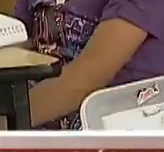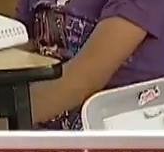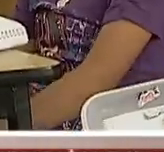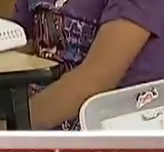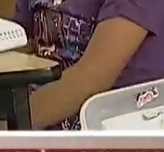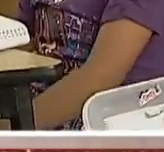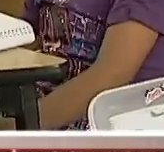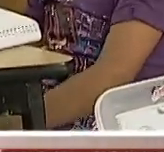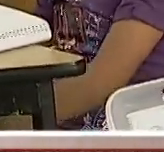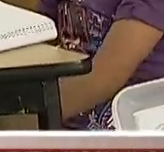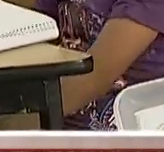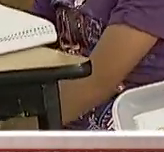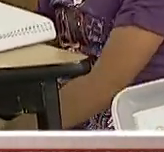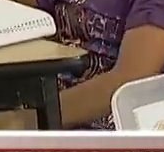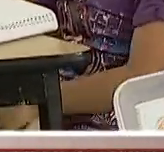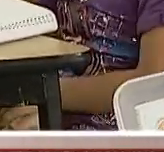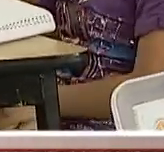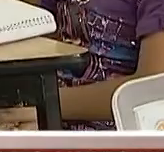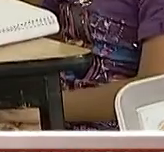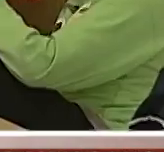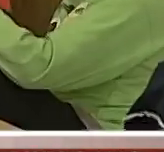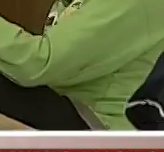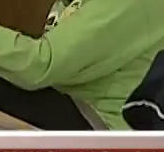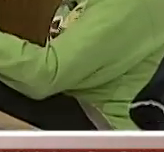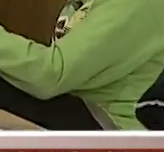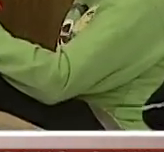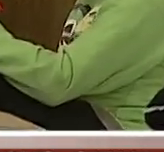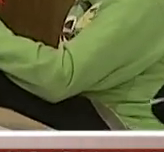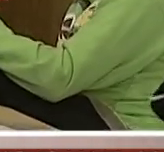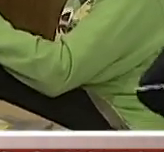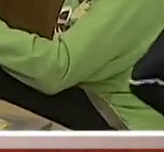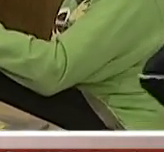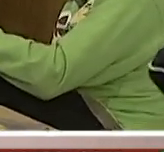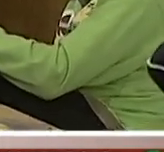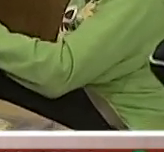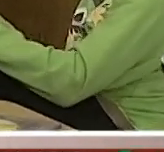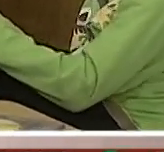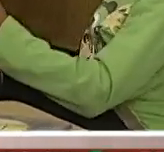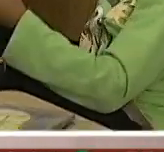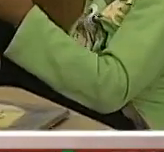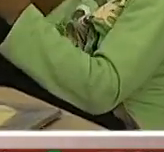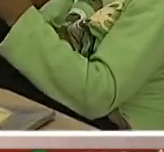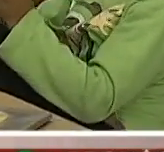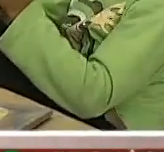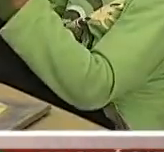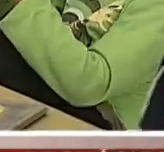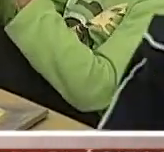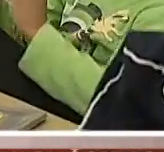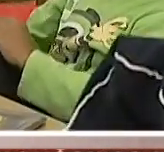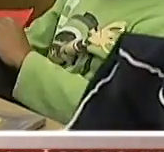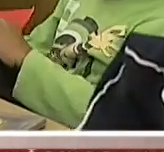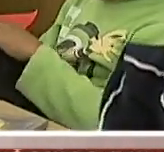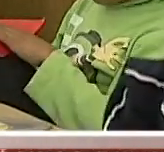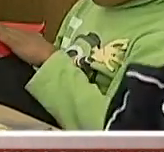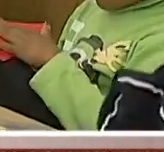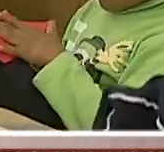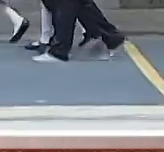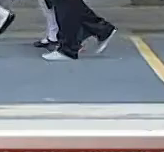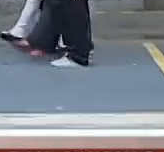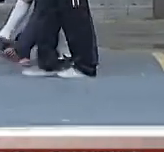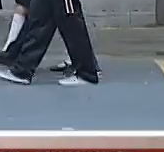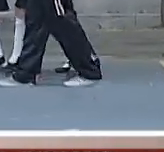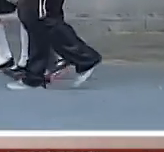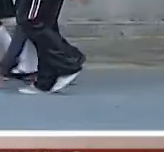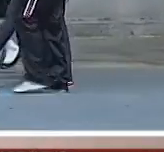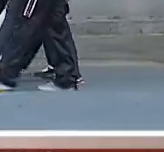fondo y para que ustedes vean y sean testigos de cuál es el ánimo que se vive aquí en la escuela. Alexa, muy buenos días. Dime, ¿cómo te sientes